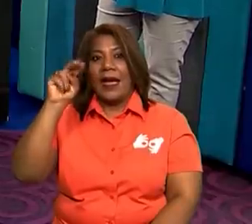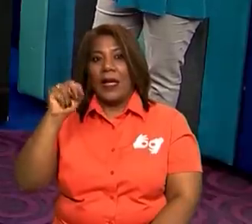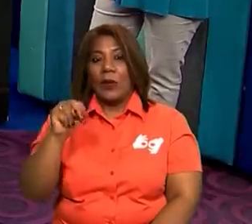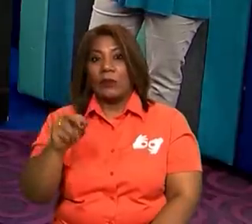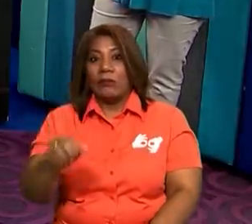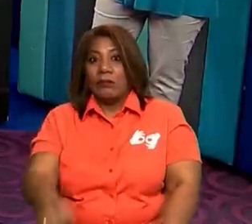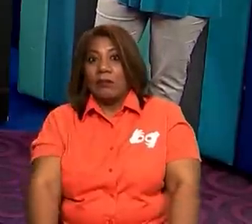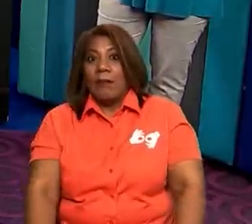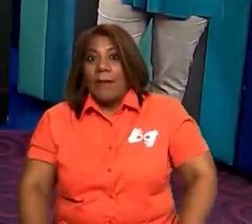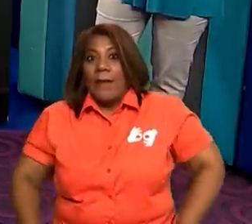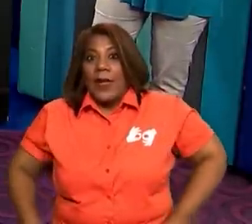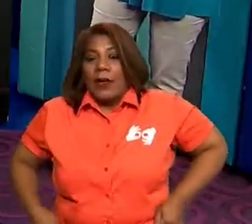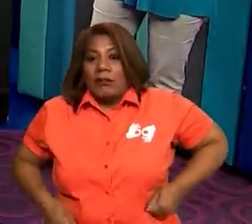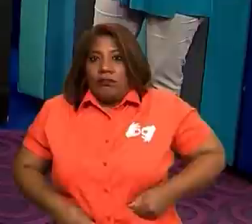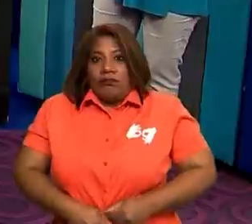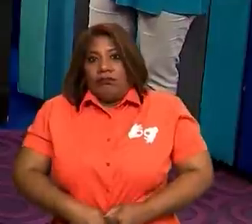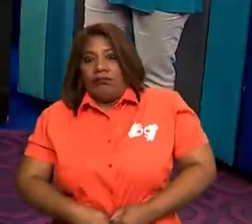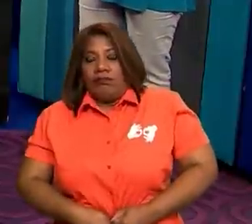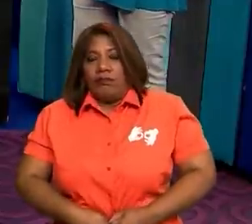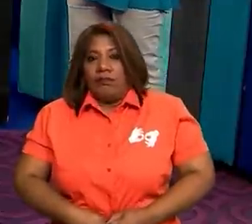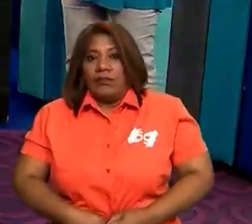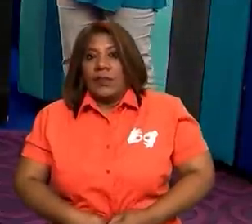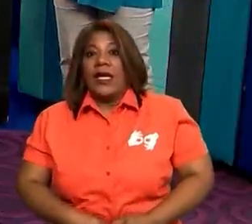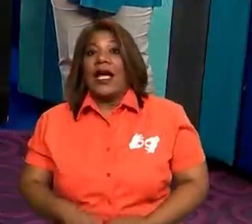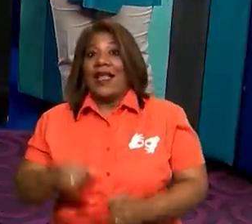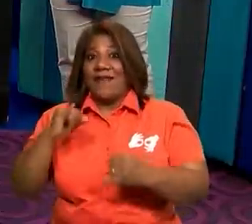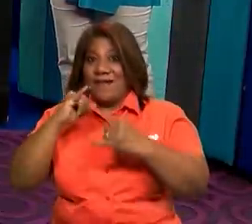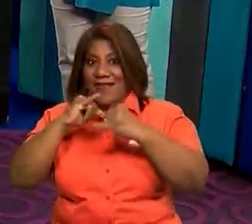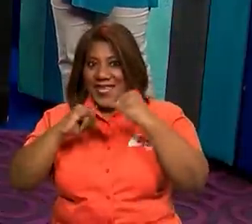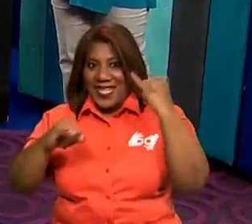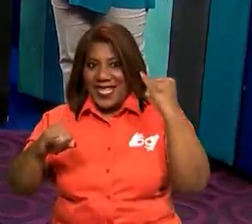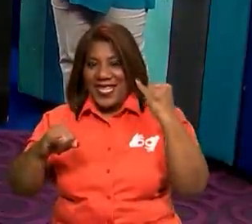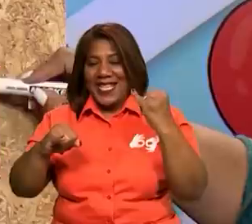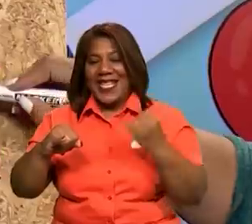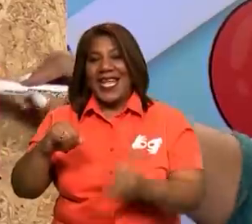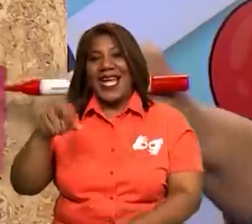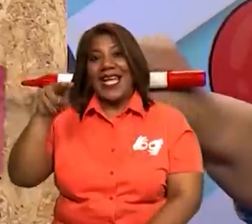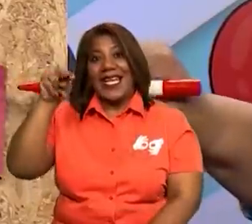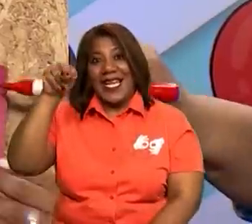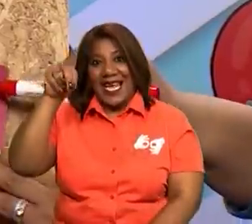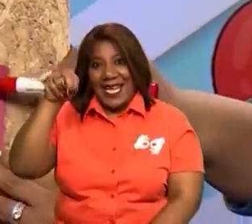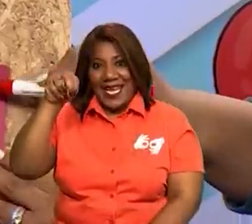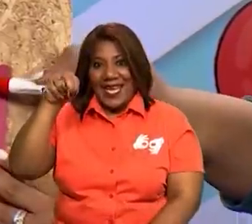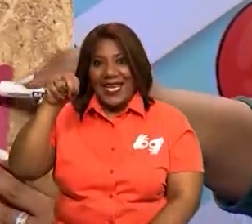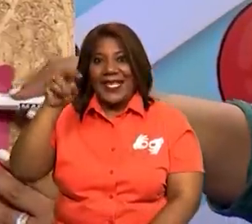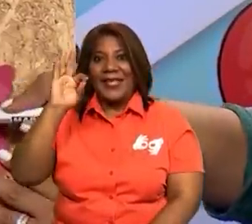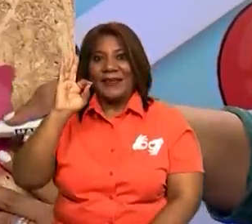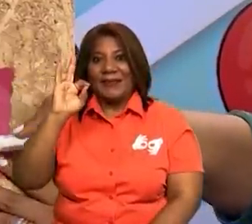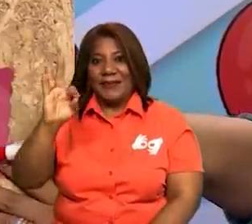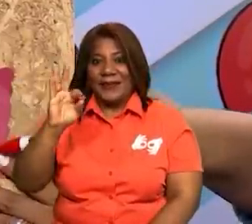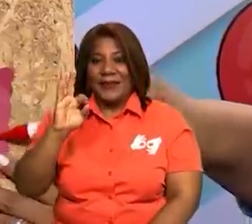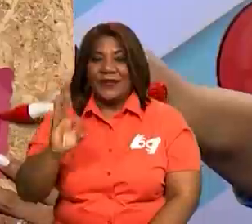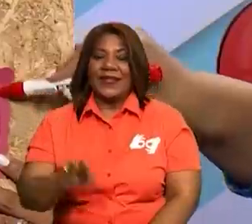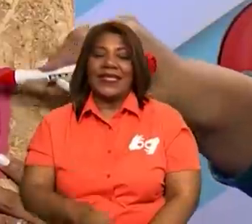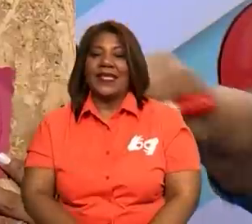Pantalón. ¿Dónde lleva la N? Al final. Muy bien.